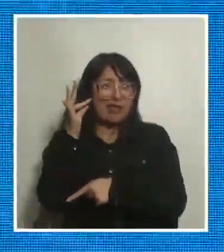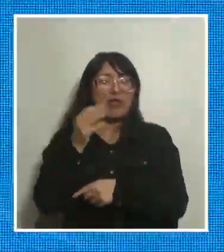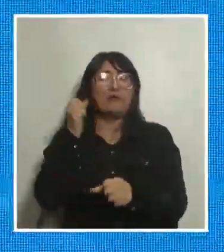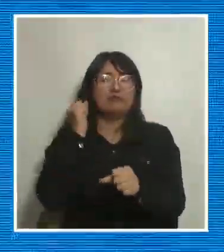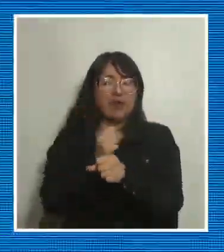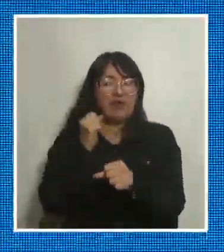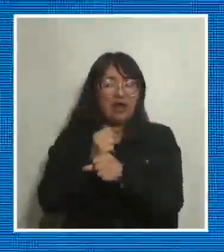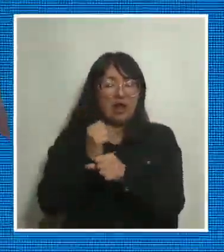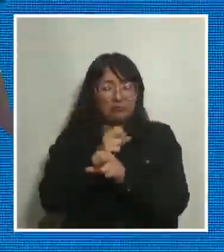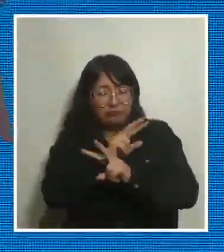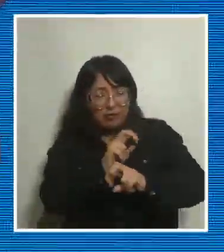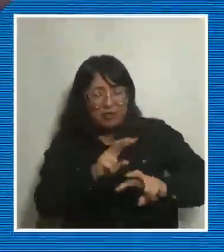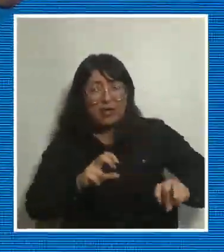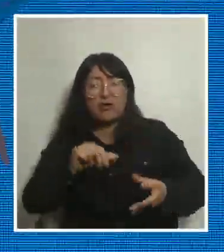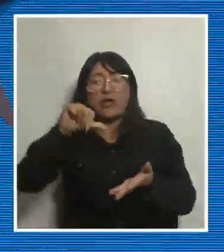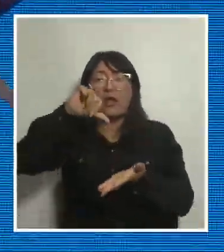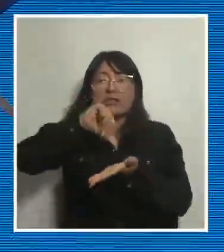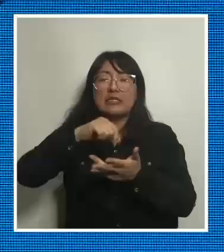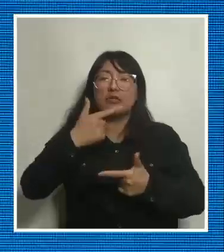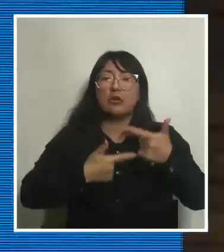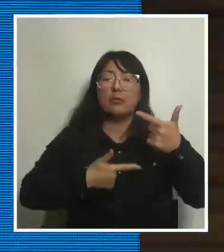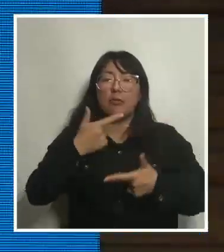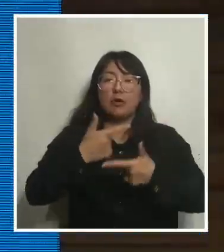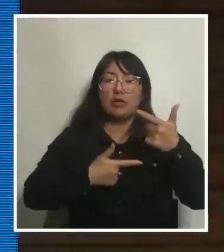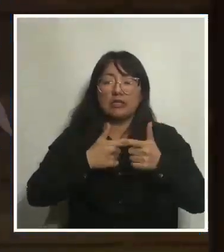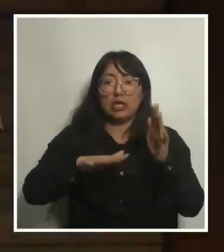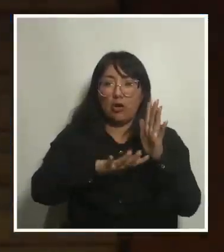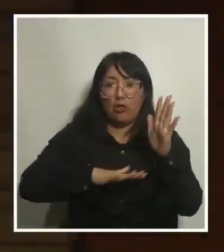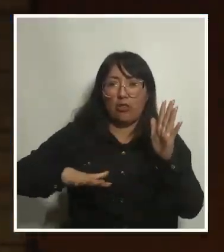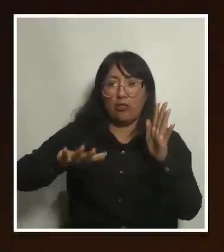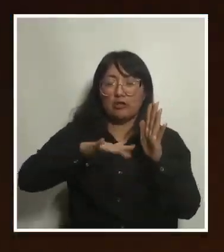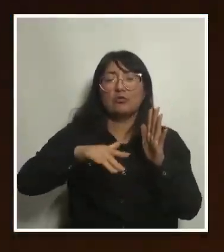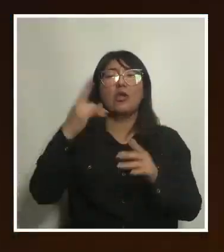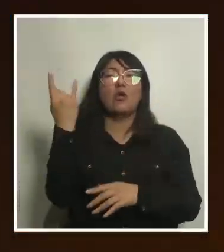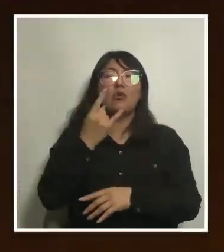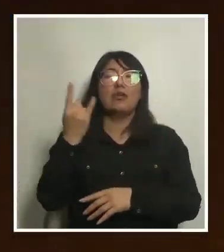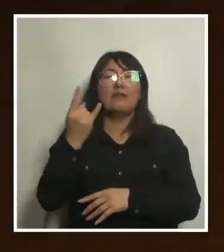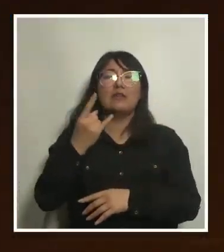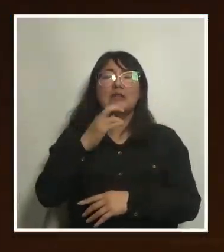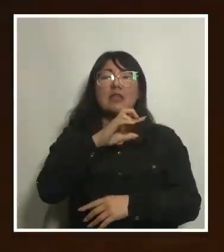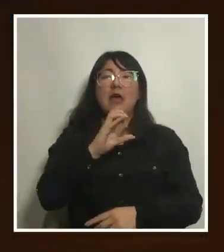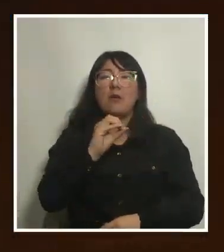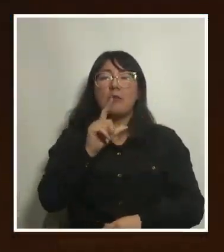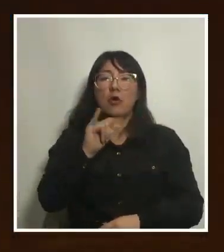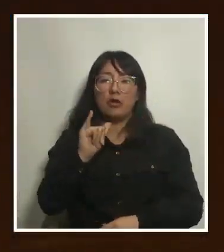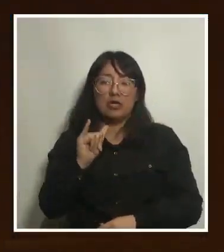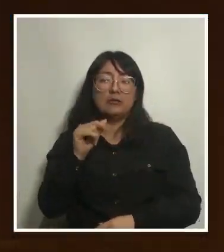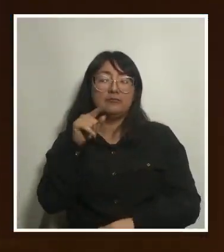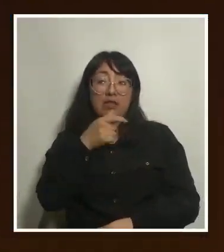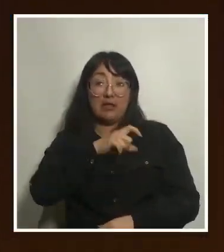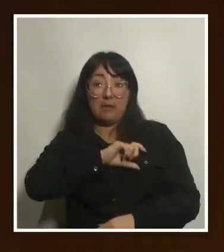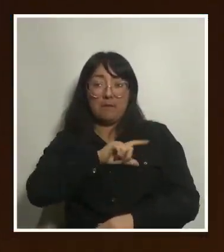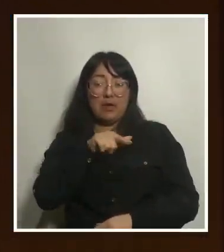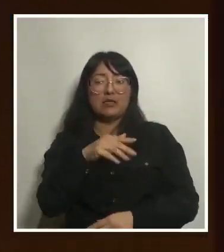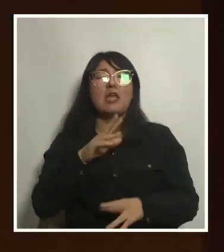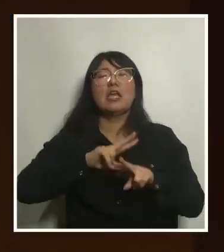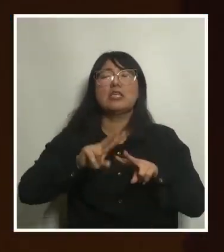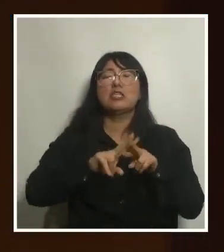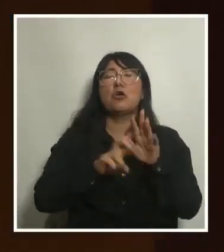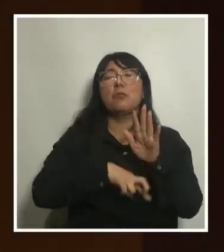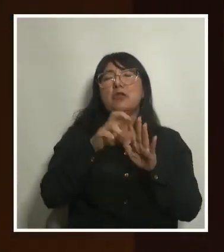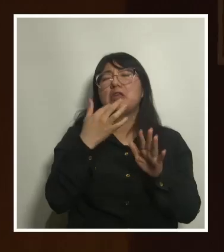en el Centro de Políticas de Suelo y Valoraciones de la Universidad Politécnica de Cataluña desarrollando proyectos sobre